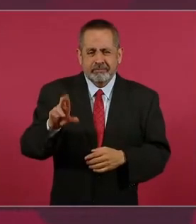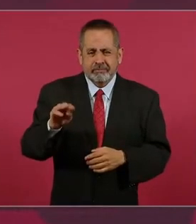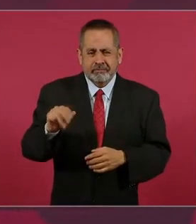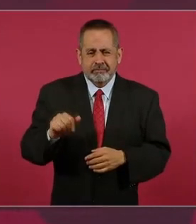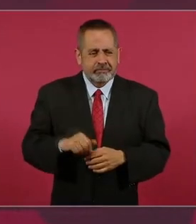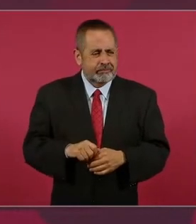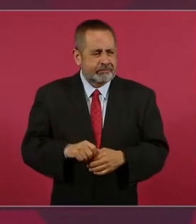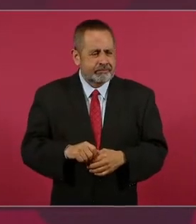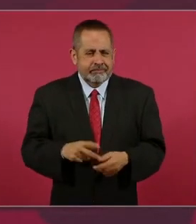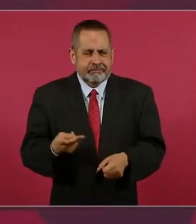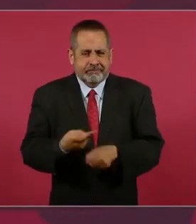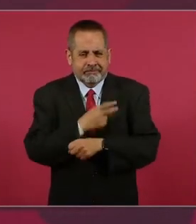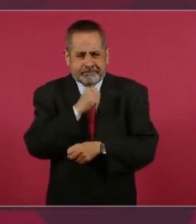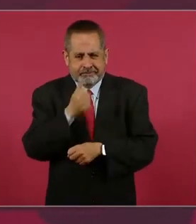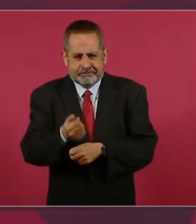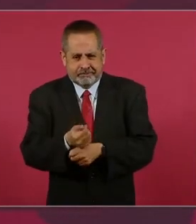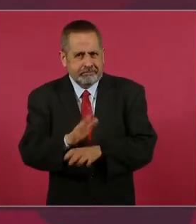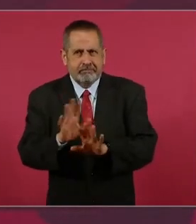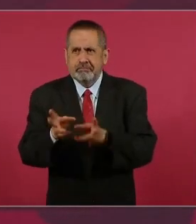nada, ya se resolvió.